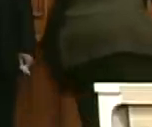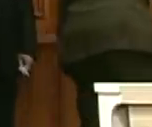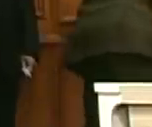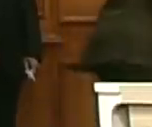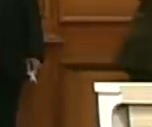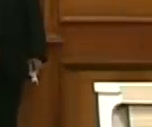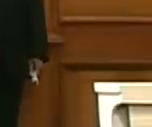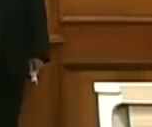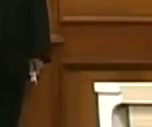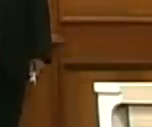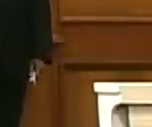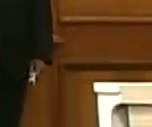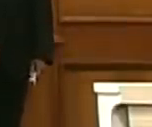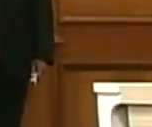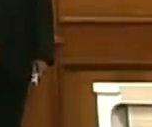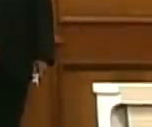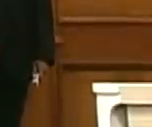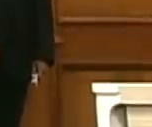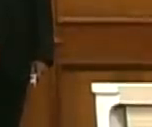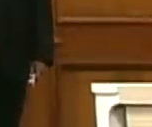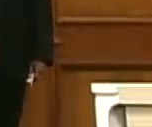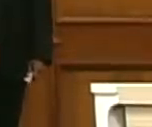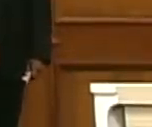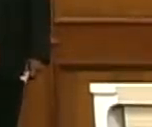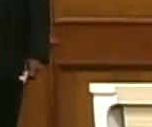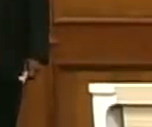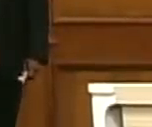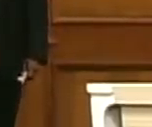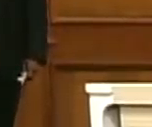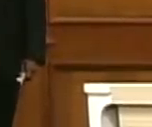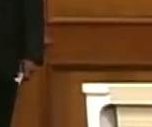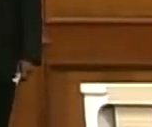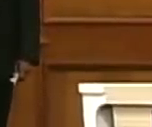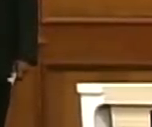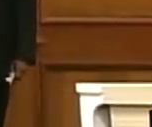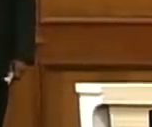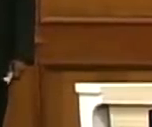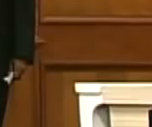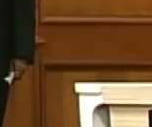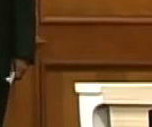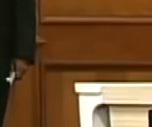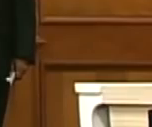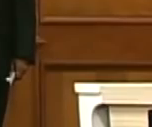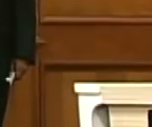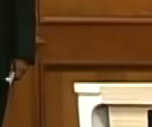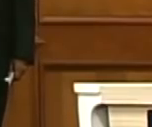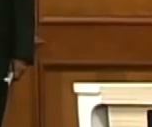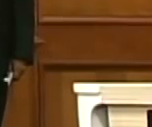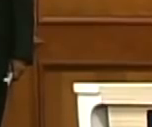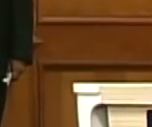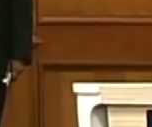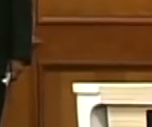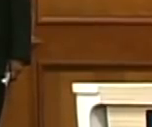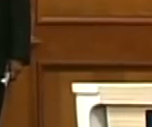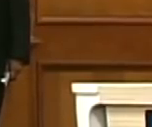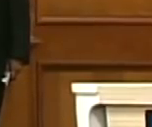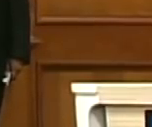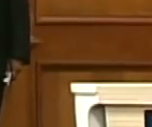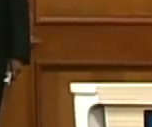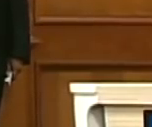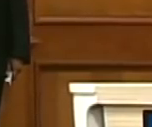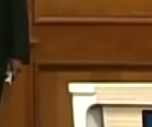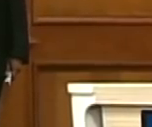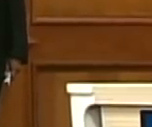estudio, la investigación, la docencia y la difusión de la historia en cualquiera de sus modalidades y especialidades. Saluda